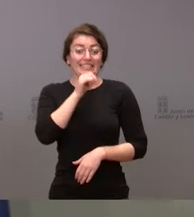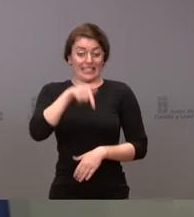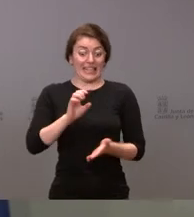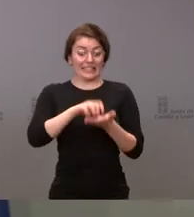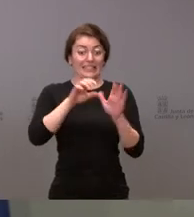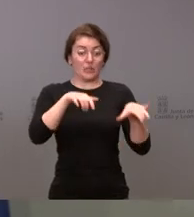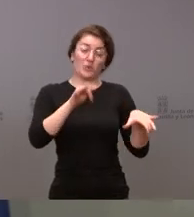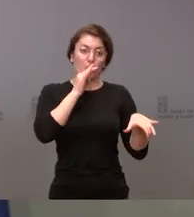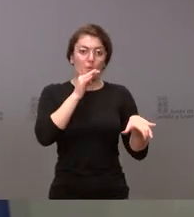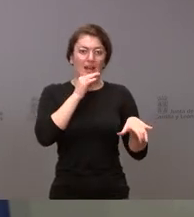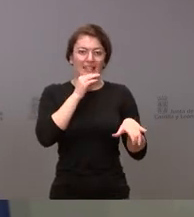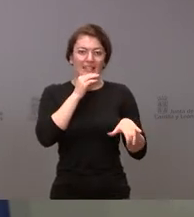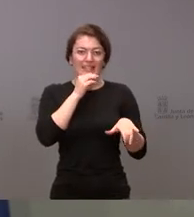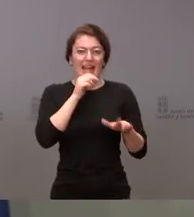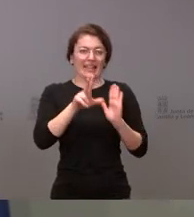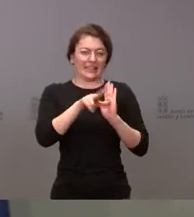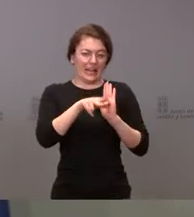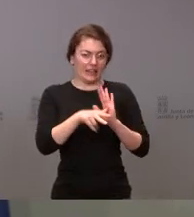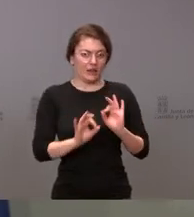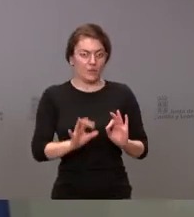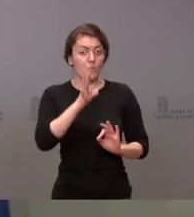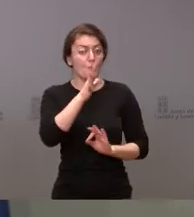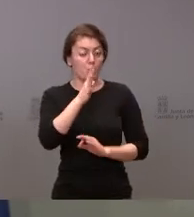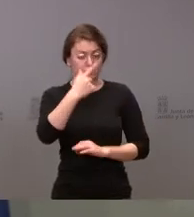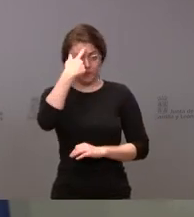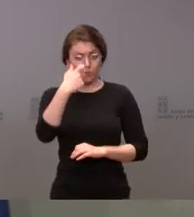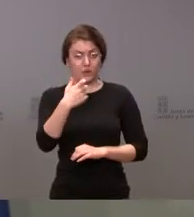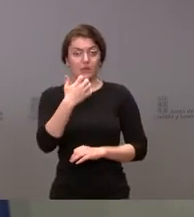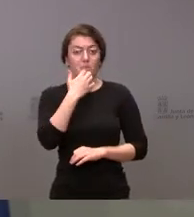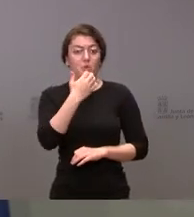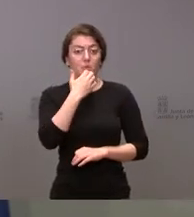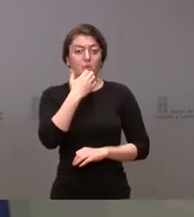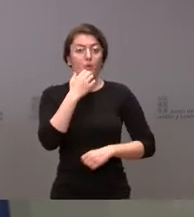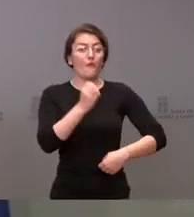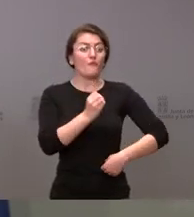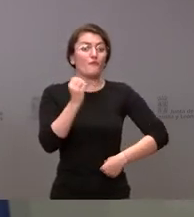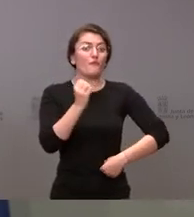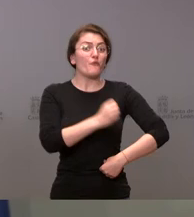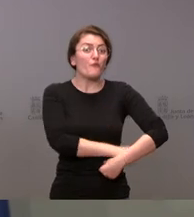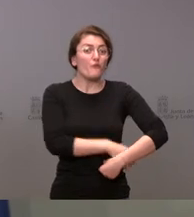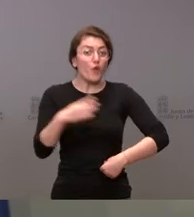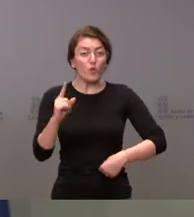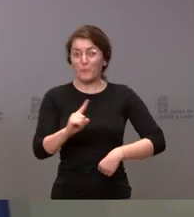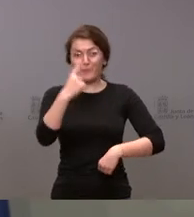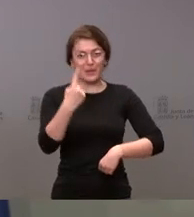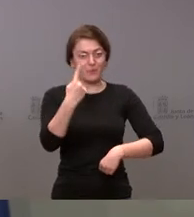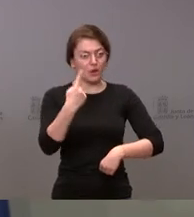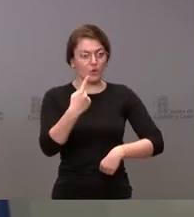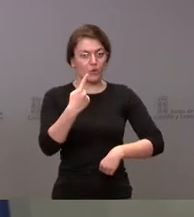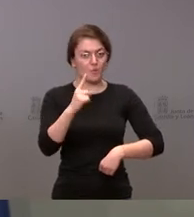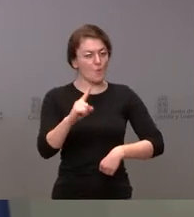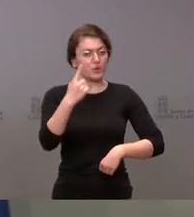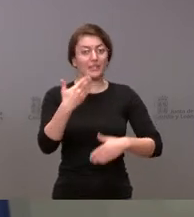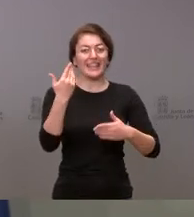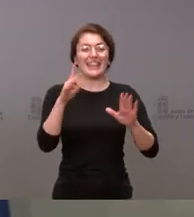fondos. Por ejemplo, recordarán ustedes que en el fondo más relevante repartido inicialmente, el fondo RIAD, de 10.000 millones de euros,